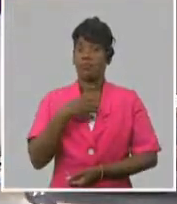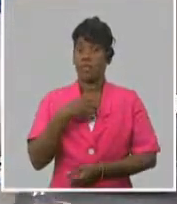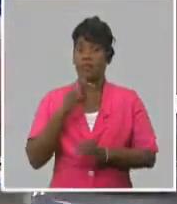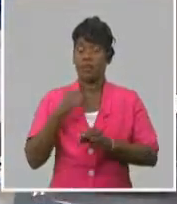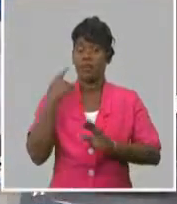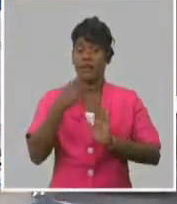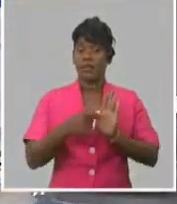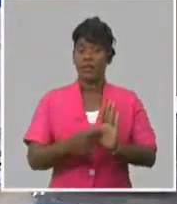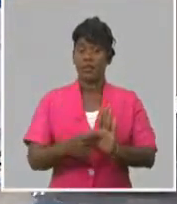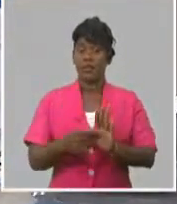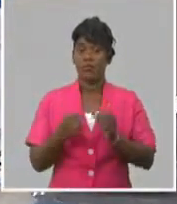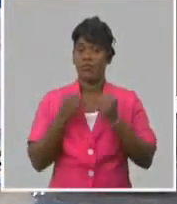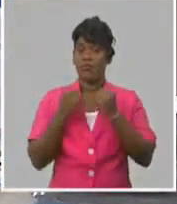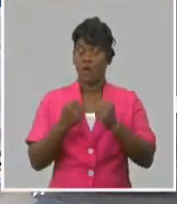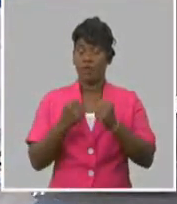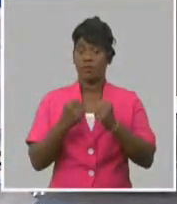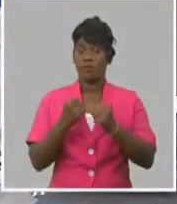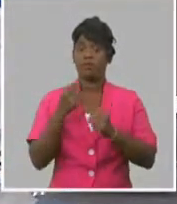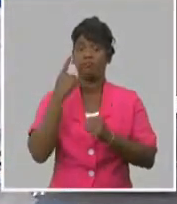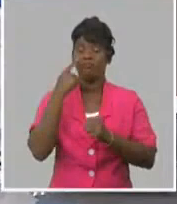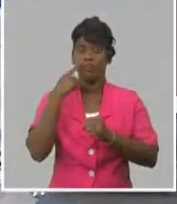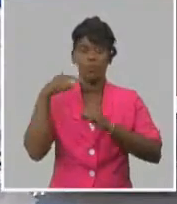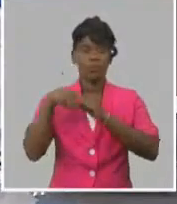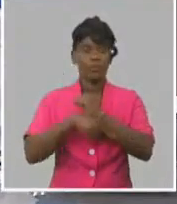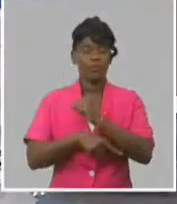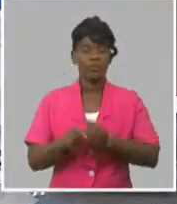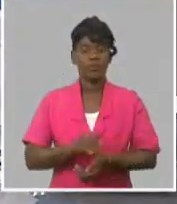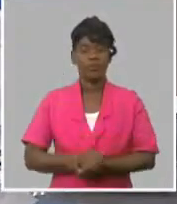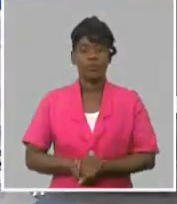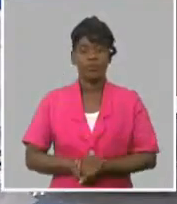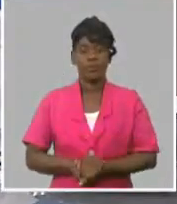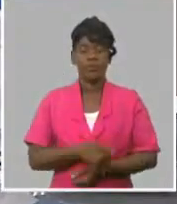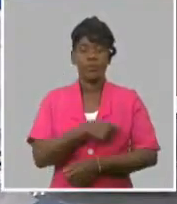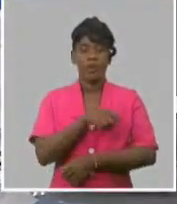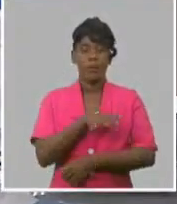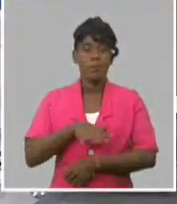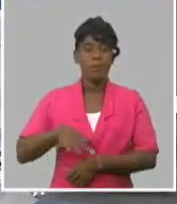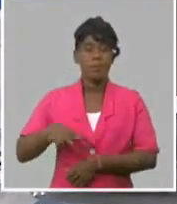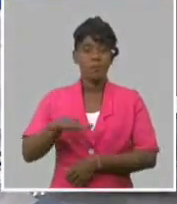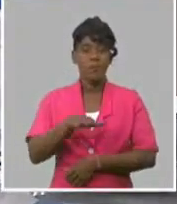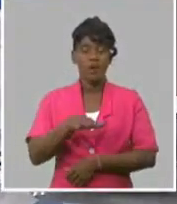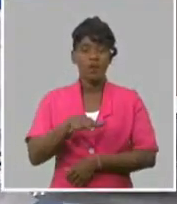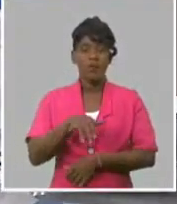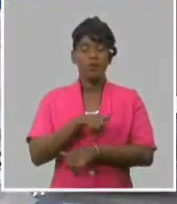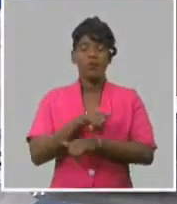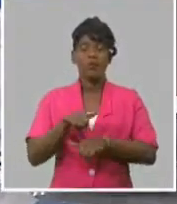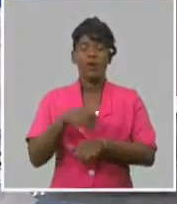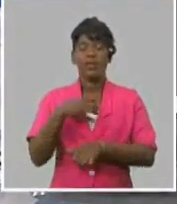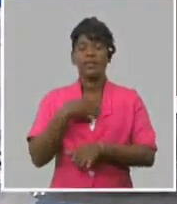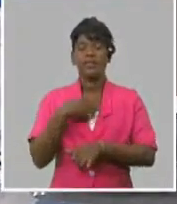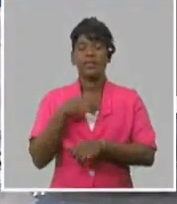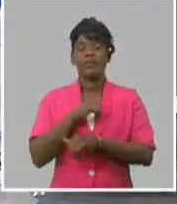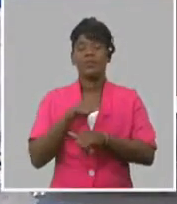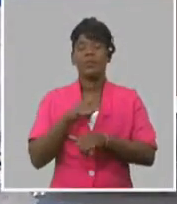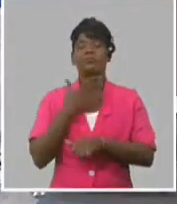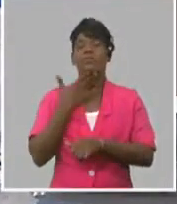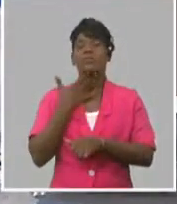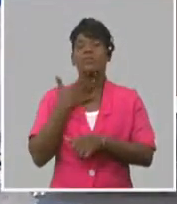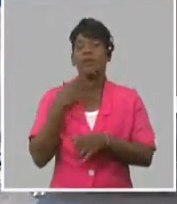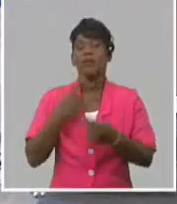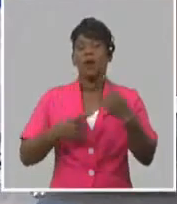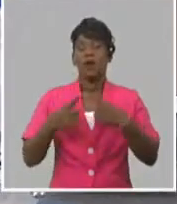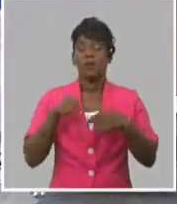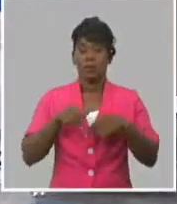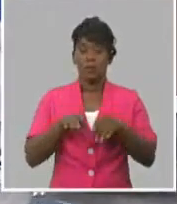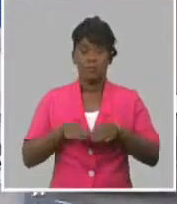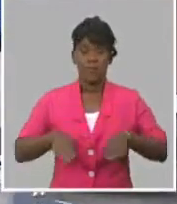característica. En la población cubana hoy hay una expectativa. Esta mesa redonda me